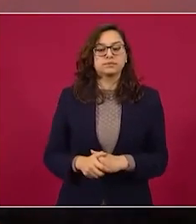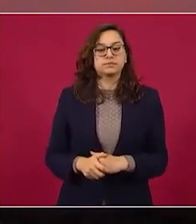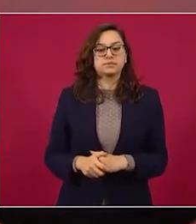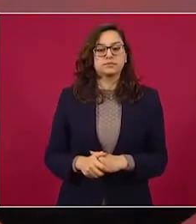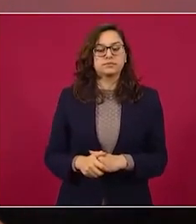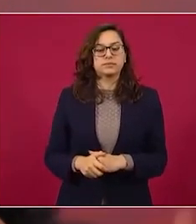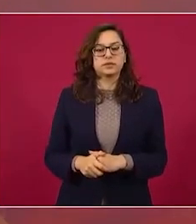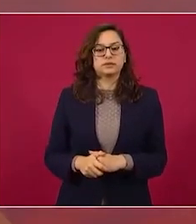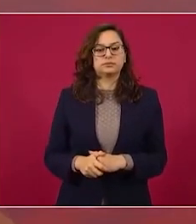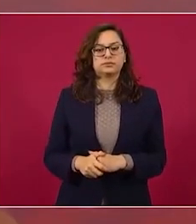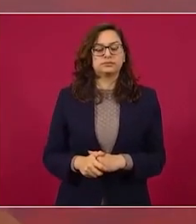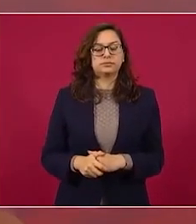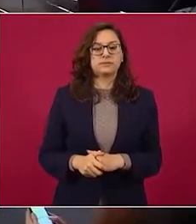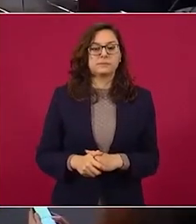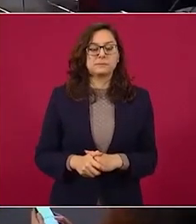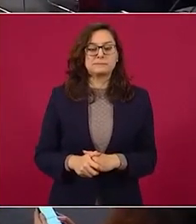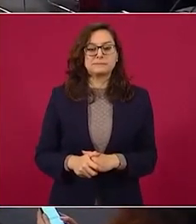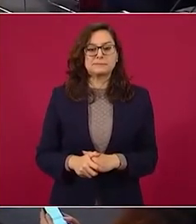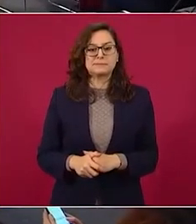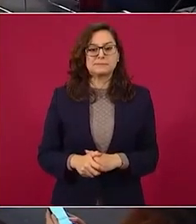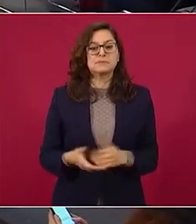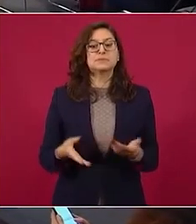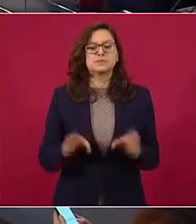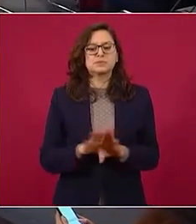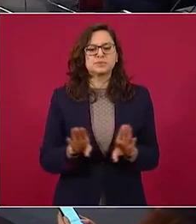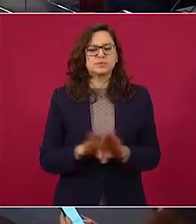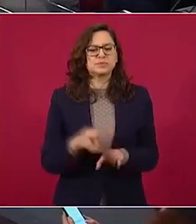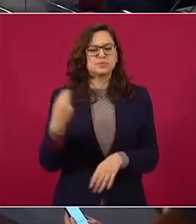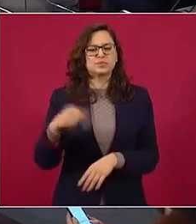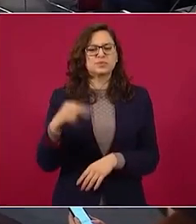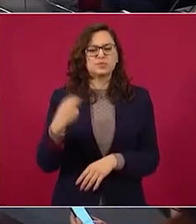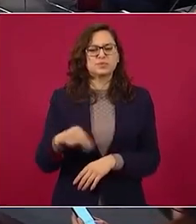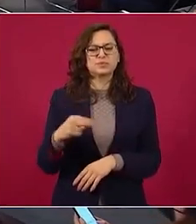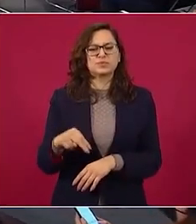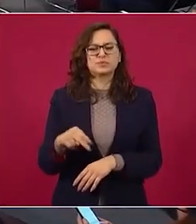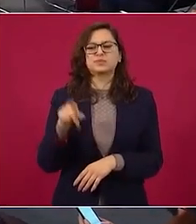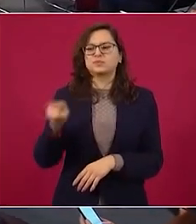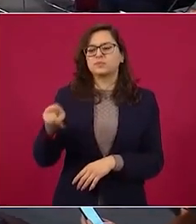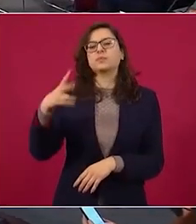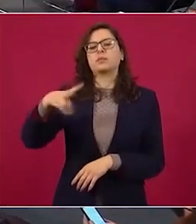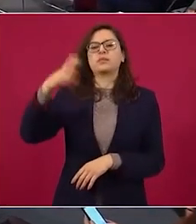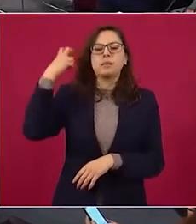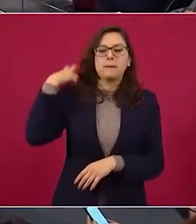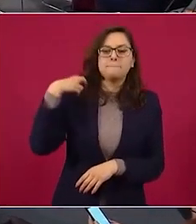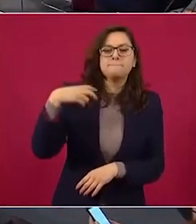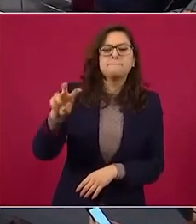esos indirectos? donde les pagaban los viajes